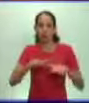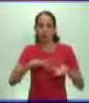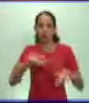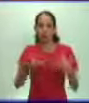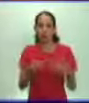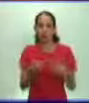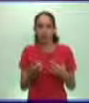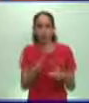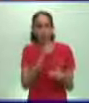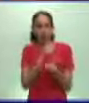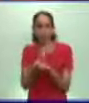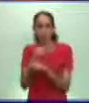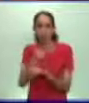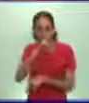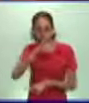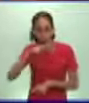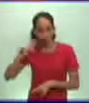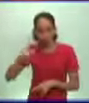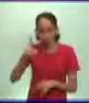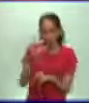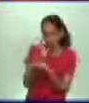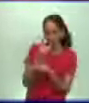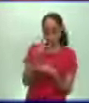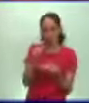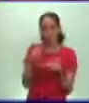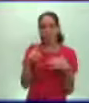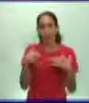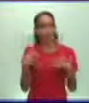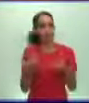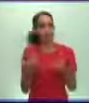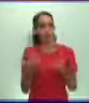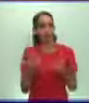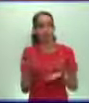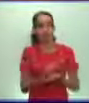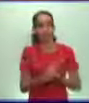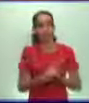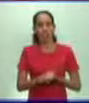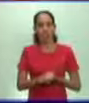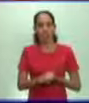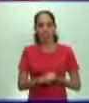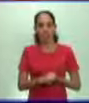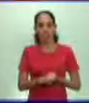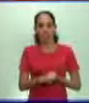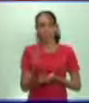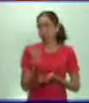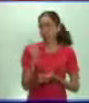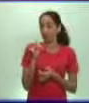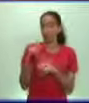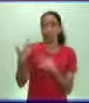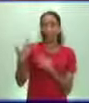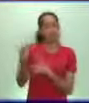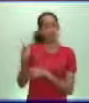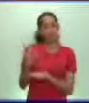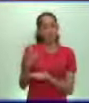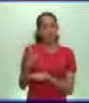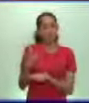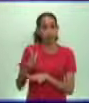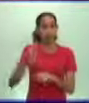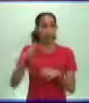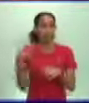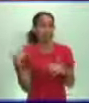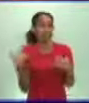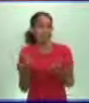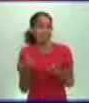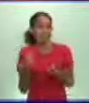búsqueda de esas nuevas rutas comerciales que permitieran primero un poco que buzlar, ¿verdad? Esos grandes impuestos que impuso